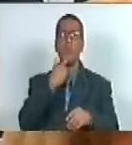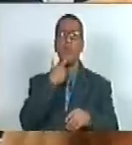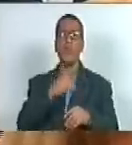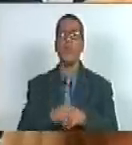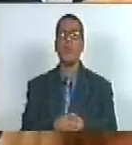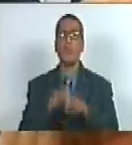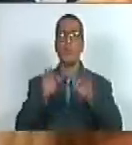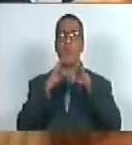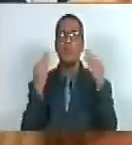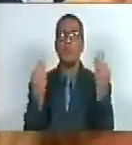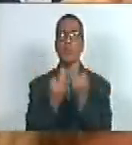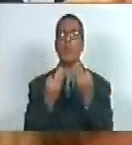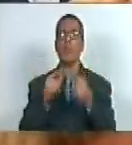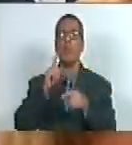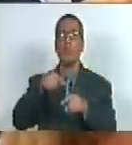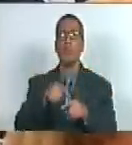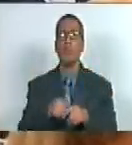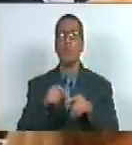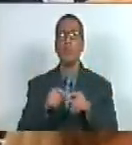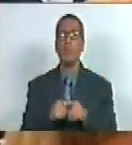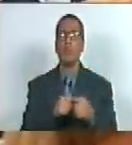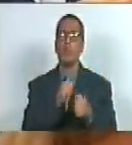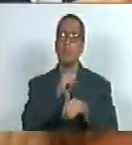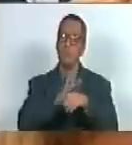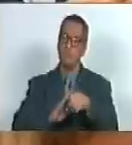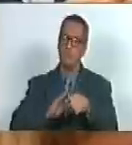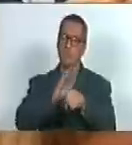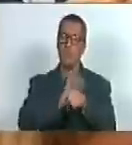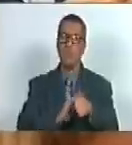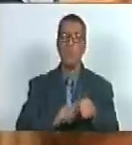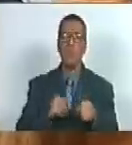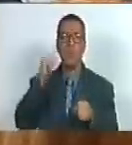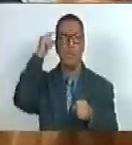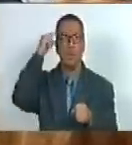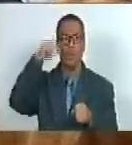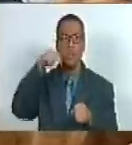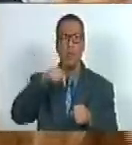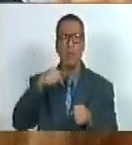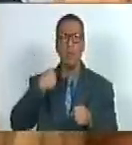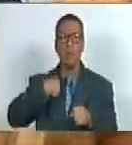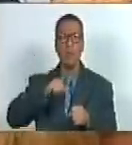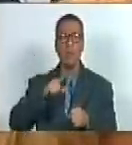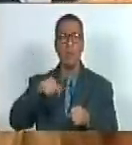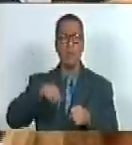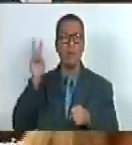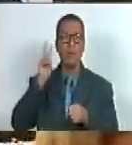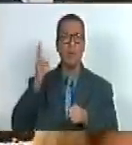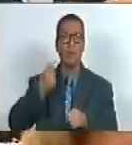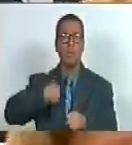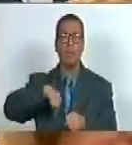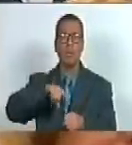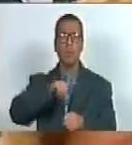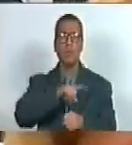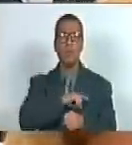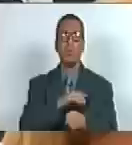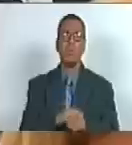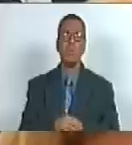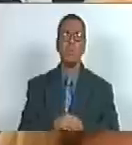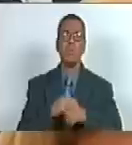dice familia es familia cariño es cariño hoy quienes estamos en Venezuela nos corresponde